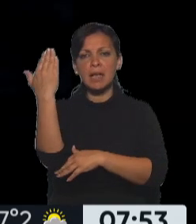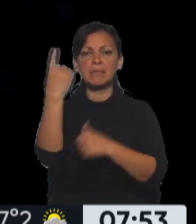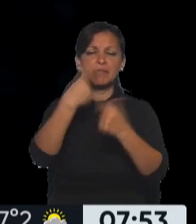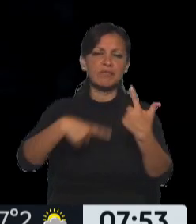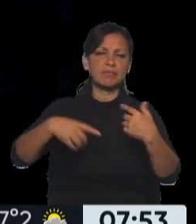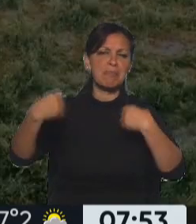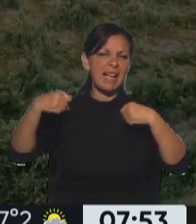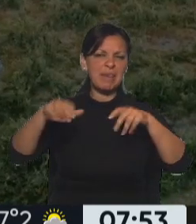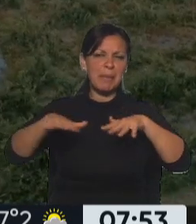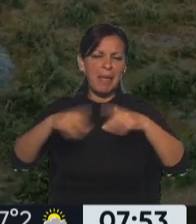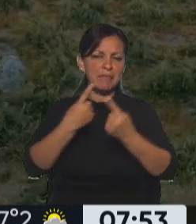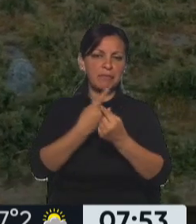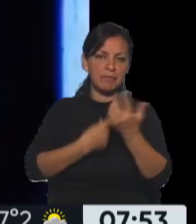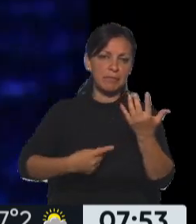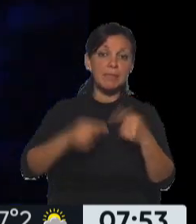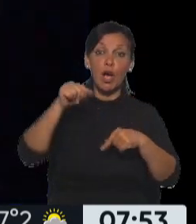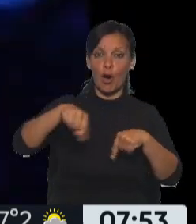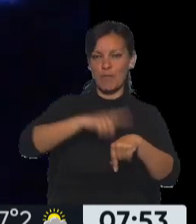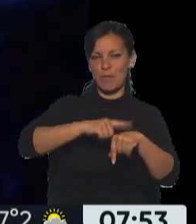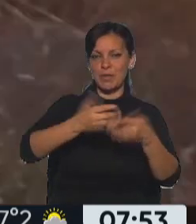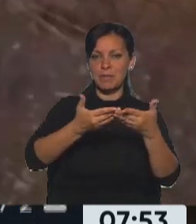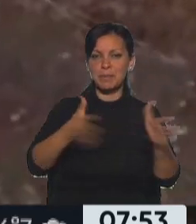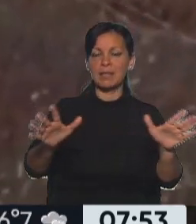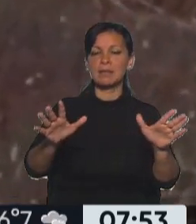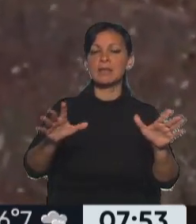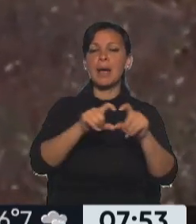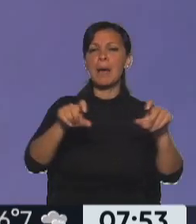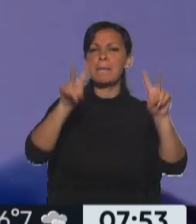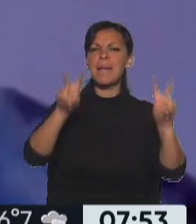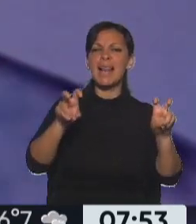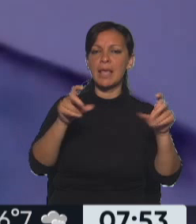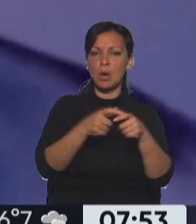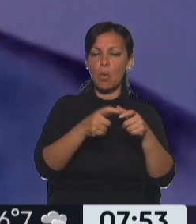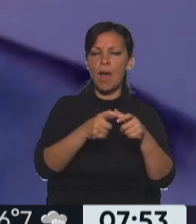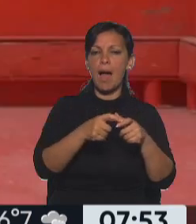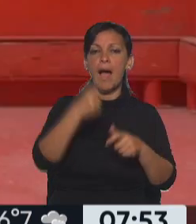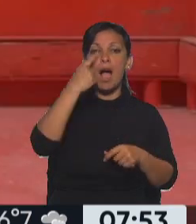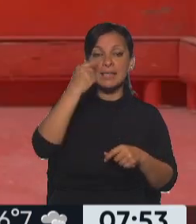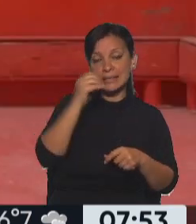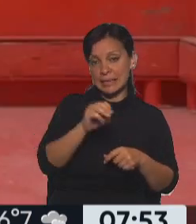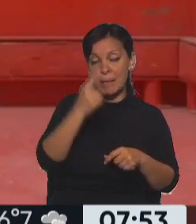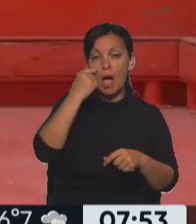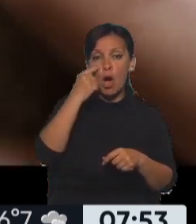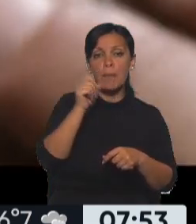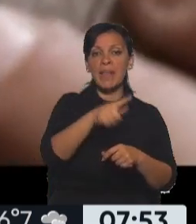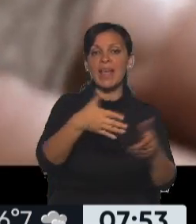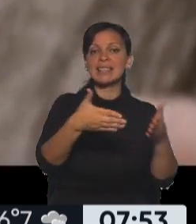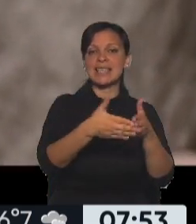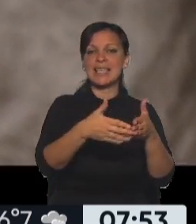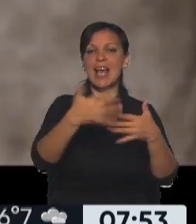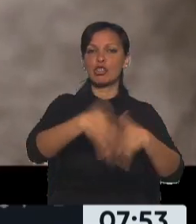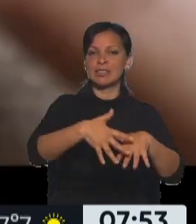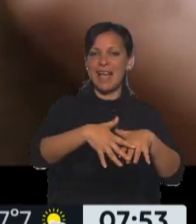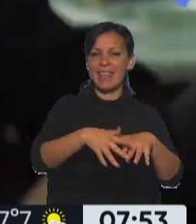más hoy en la apertura se va a proyectar Hombre de la Esquina Rosada, película de 1962 de René Mujica sobre un cuento de Borges y